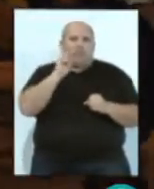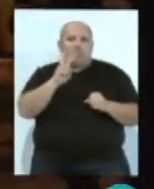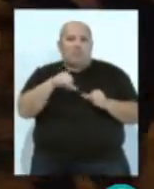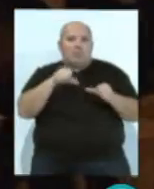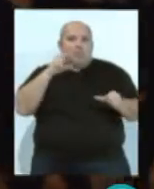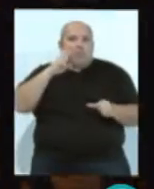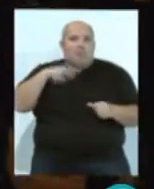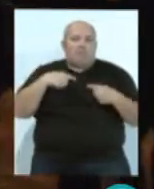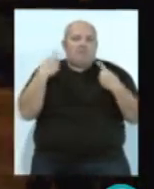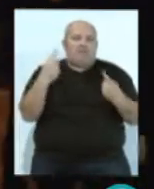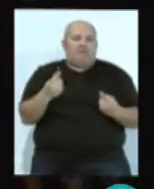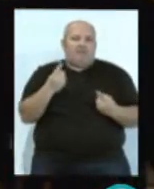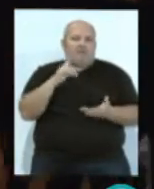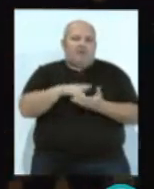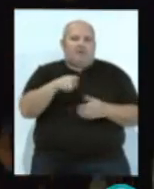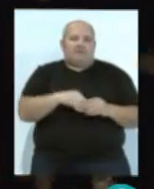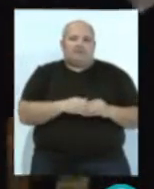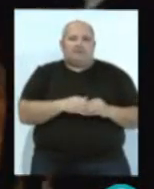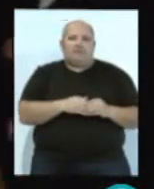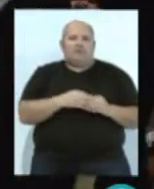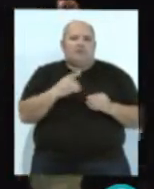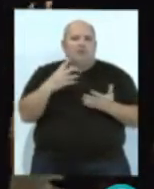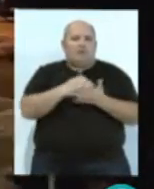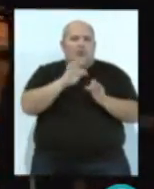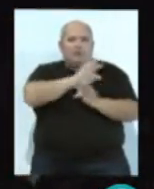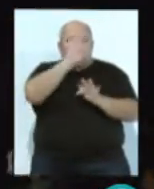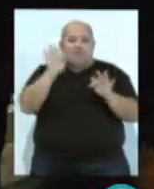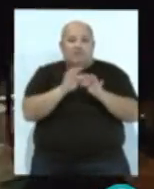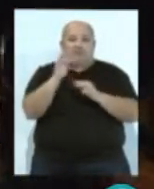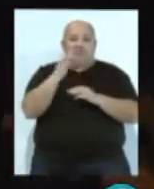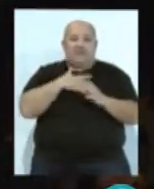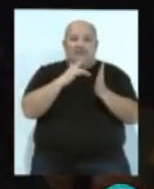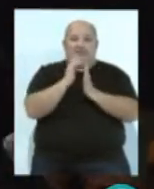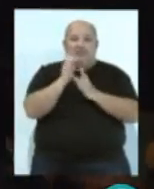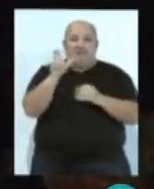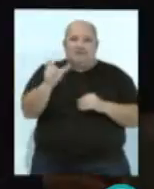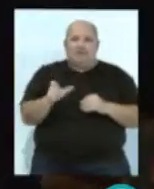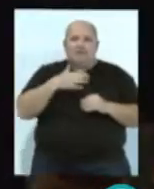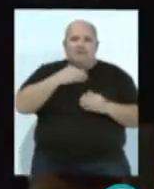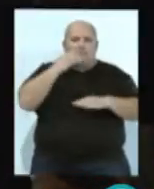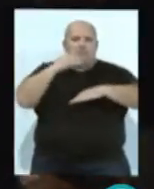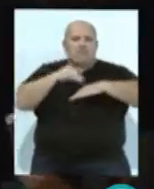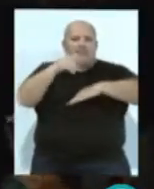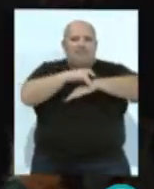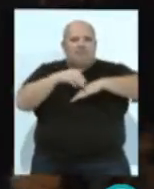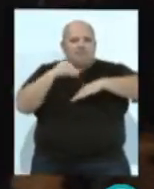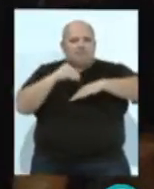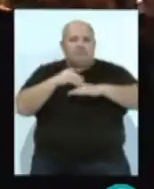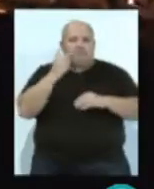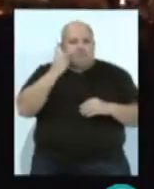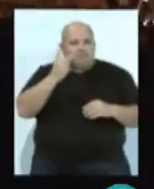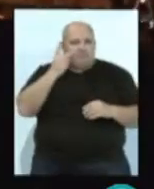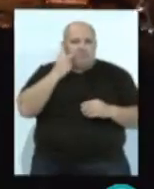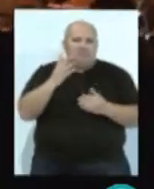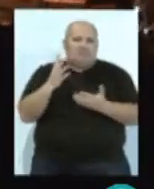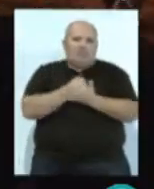querían ser partícipes de este instante. Durante toda la jornada, el Cristo de las Cinco Llagas permaneció en Besapie, recibiendo la visita de los